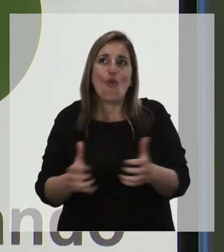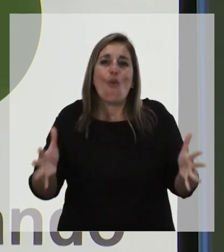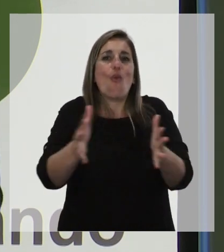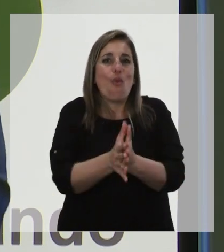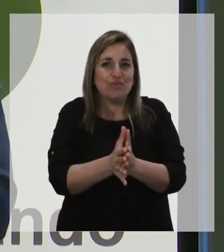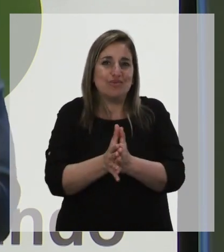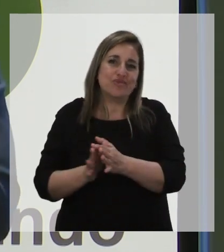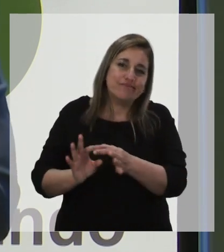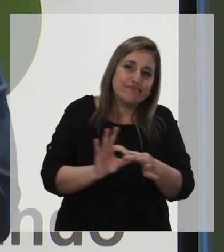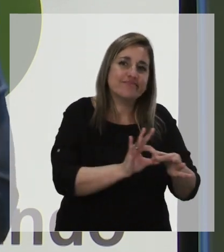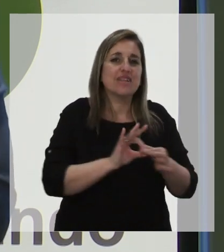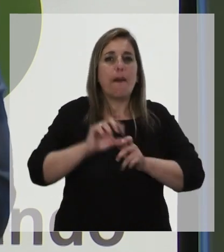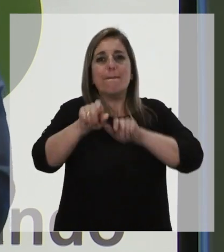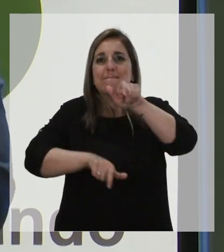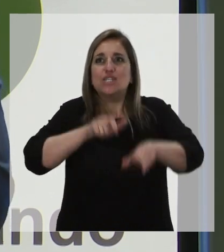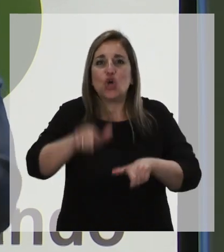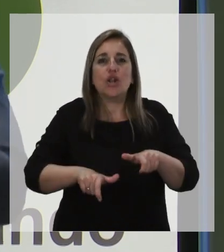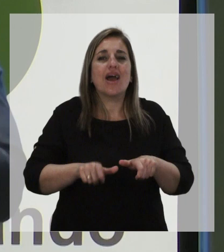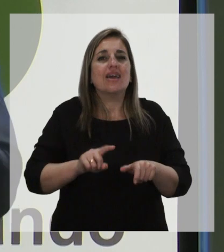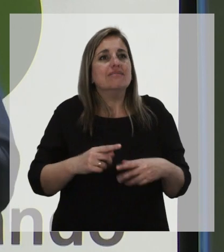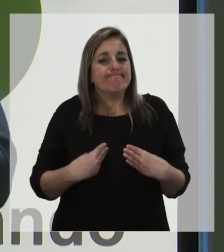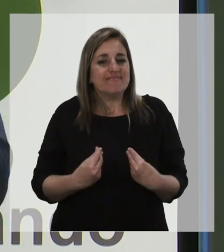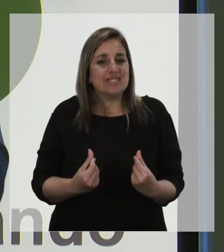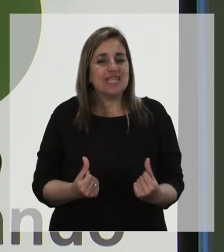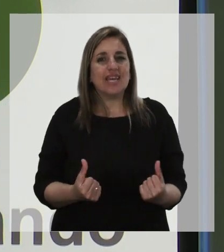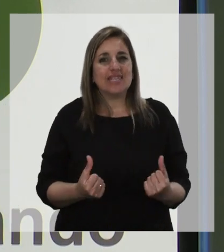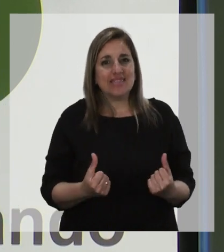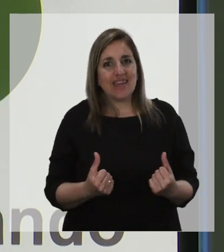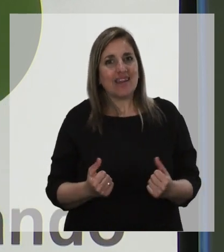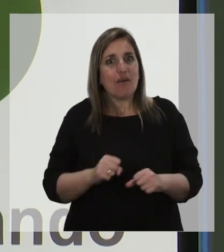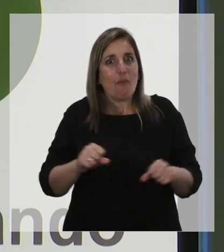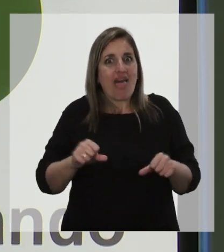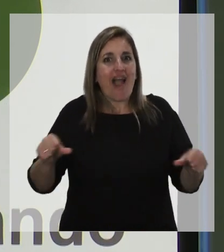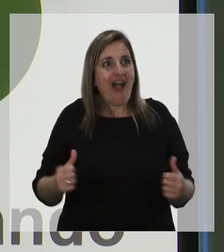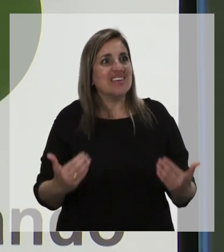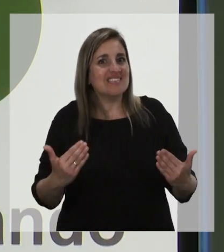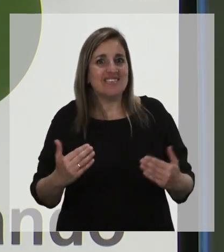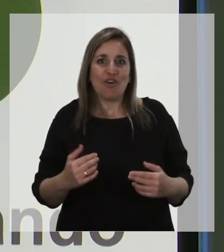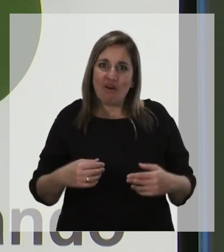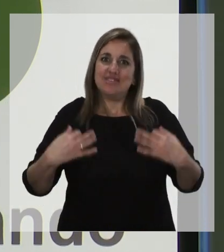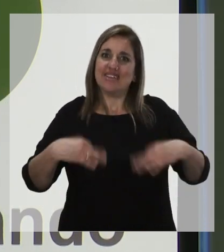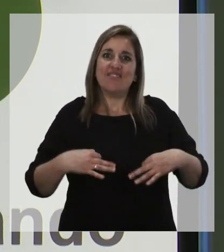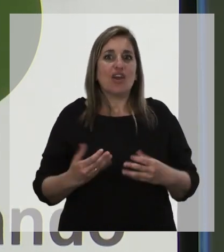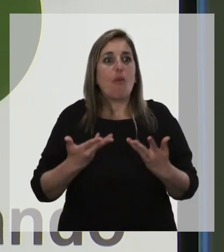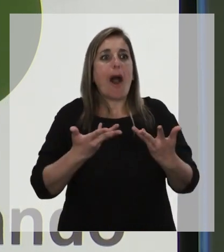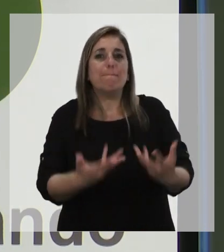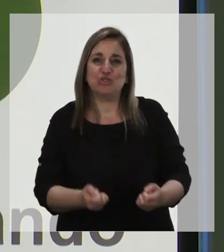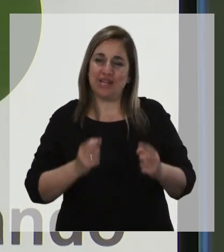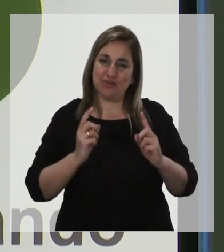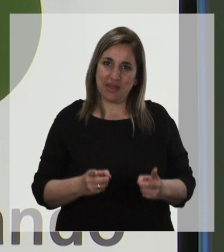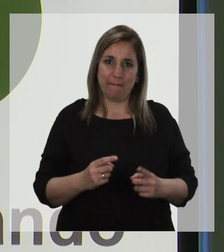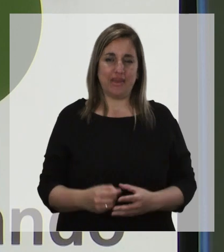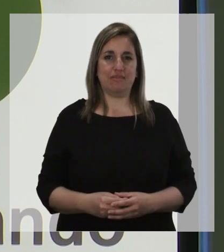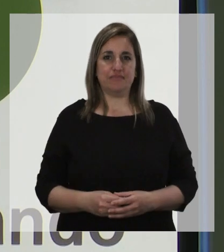unir puntas, esa gente que siente que se desarrolla, se siente pleno ayudando.